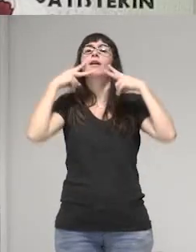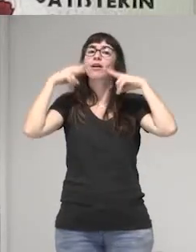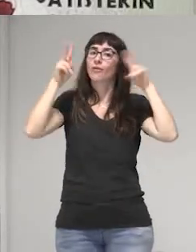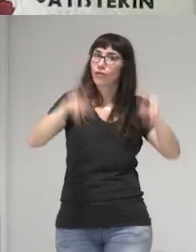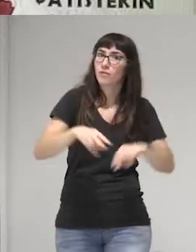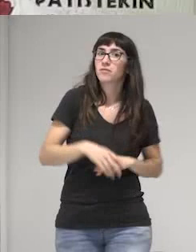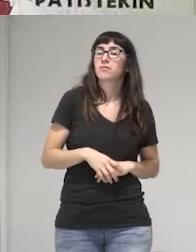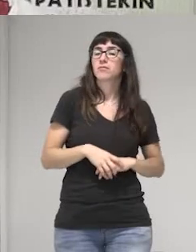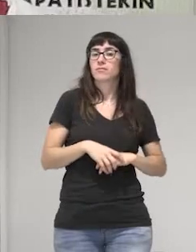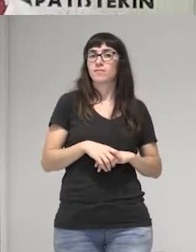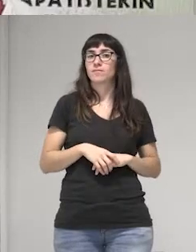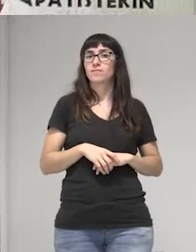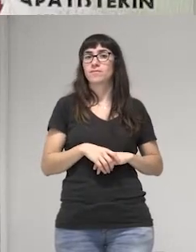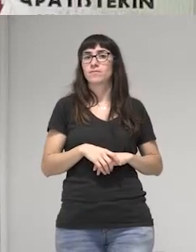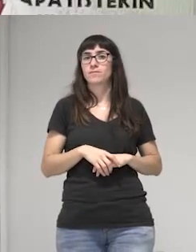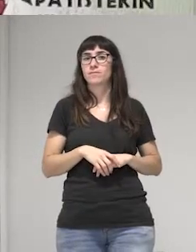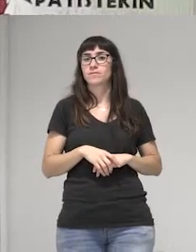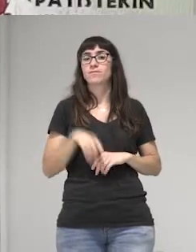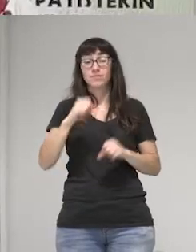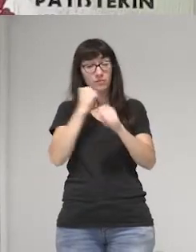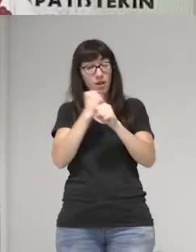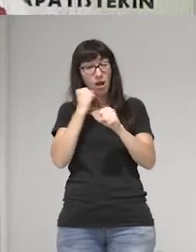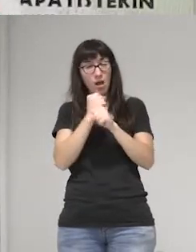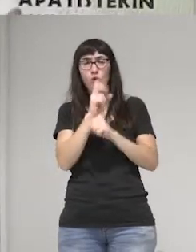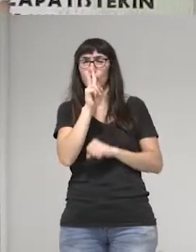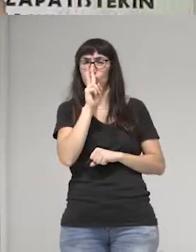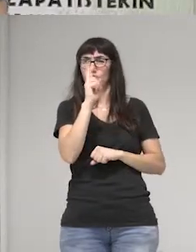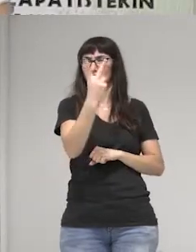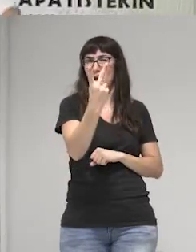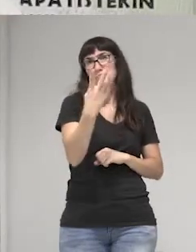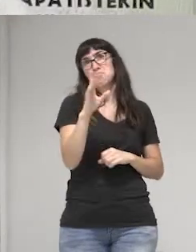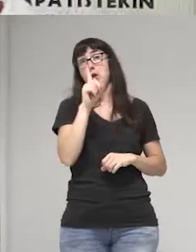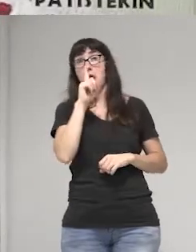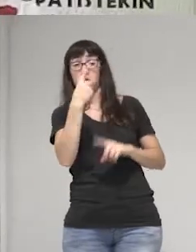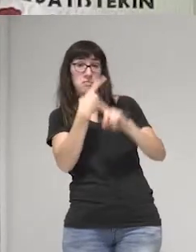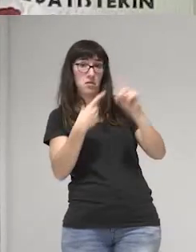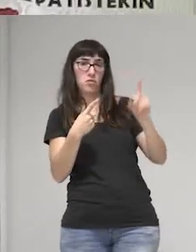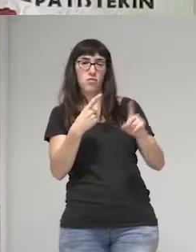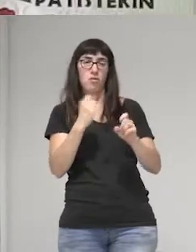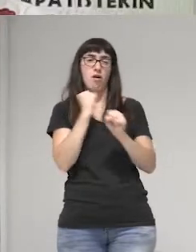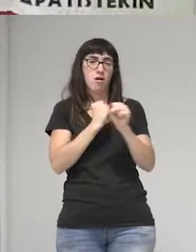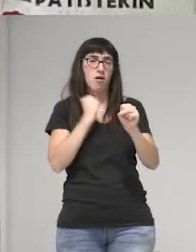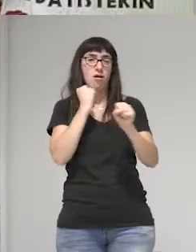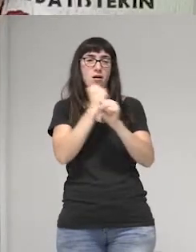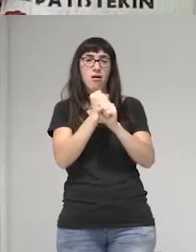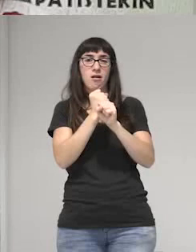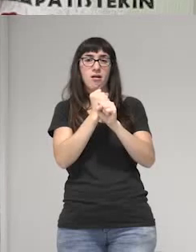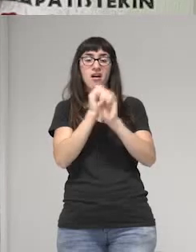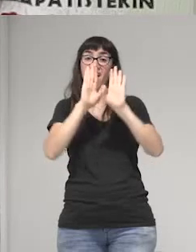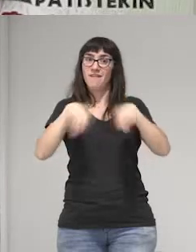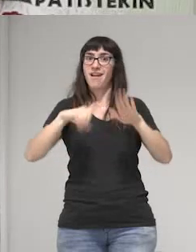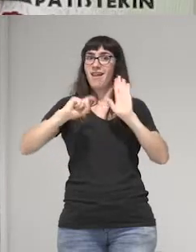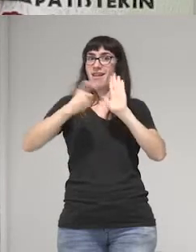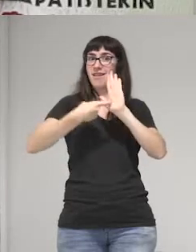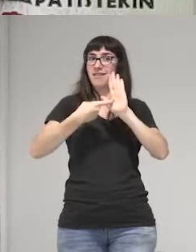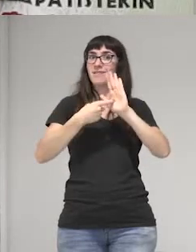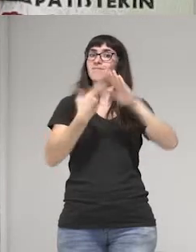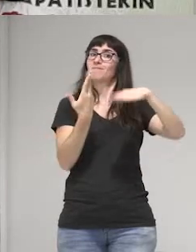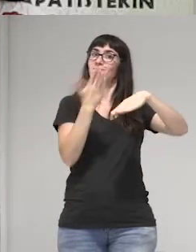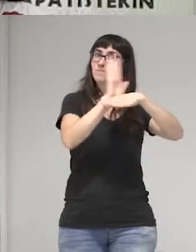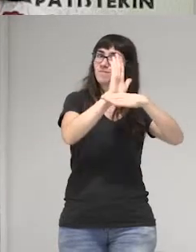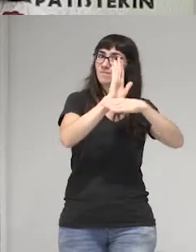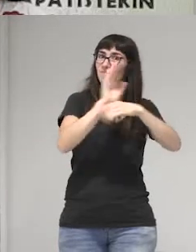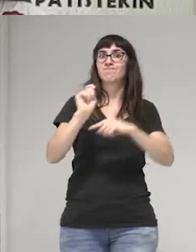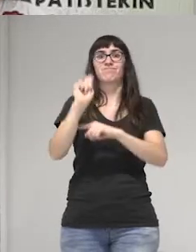Este trabajo fueron dos años de trabajo o año y medio de trabajo para lograr que esta ley se presentara